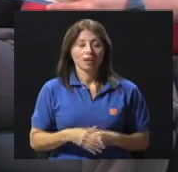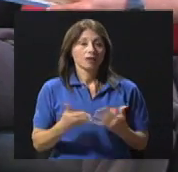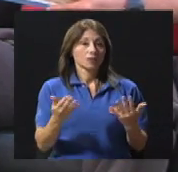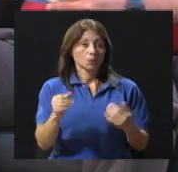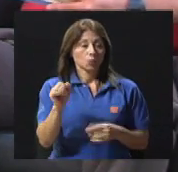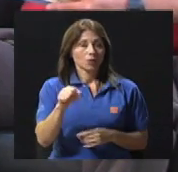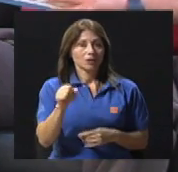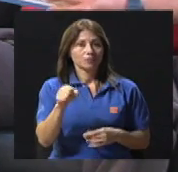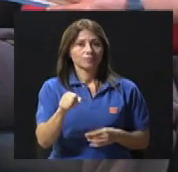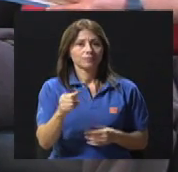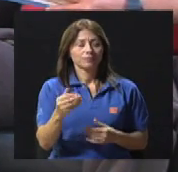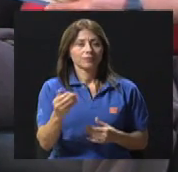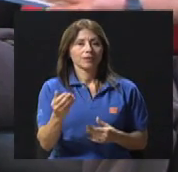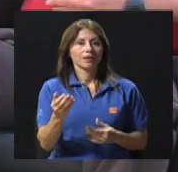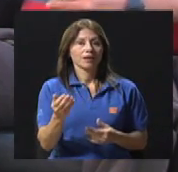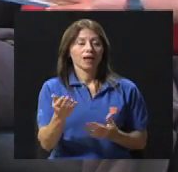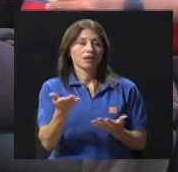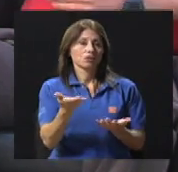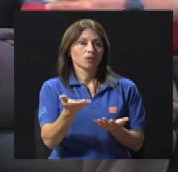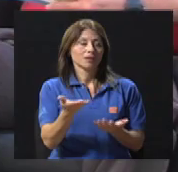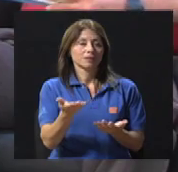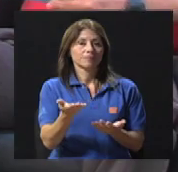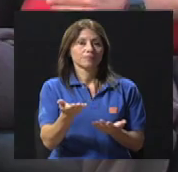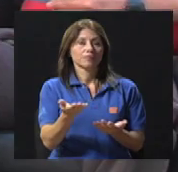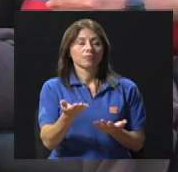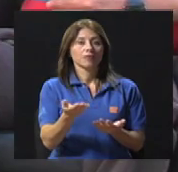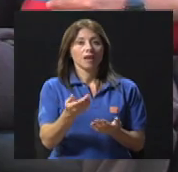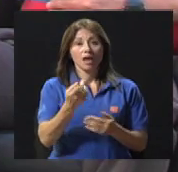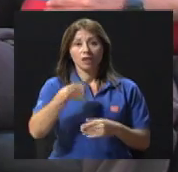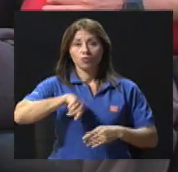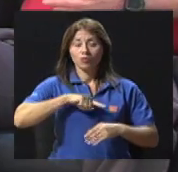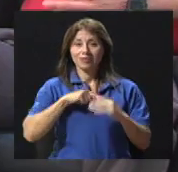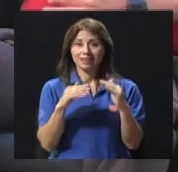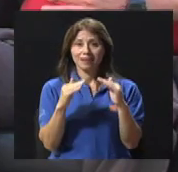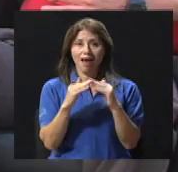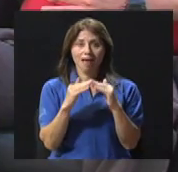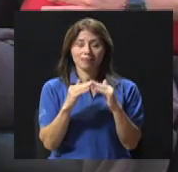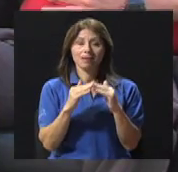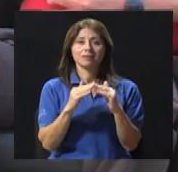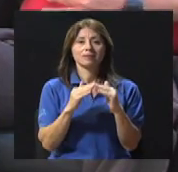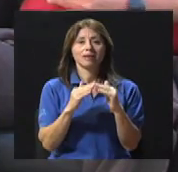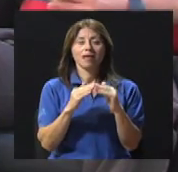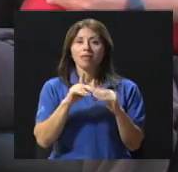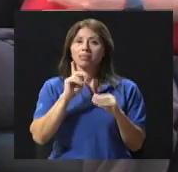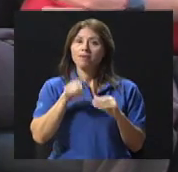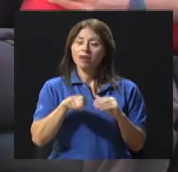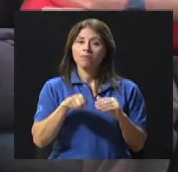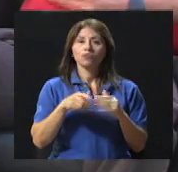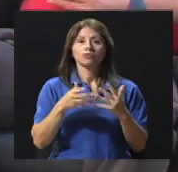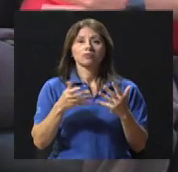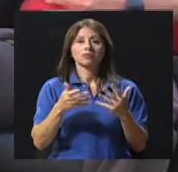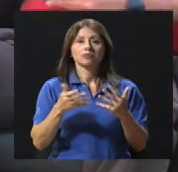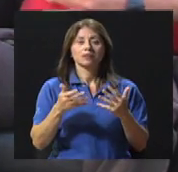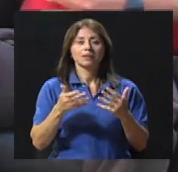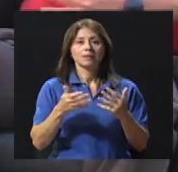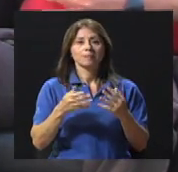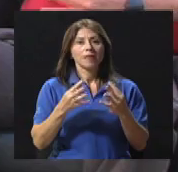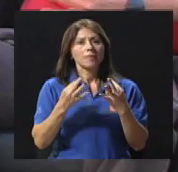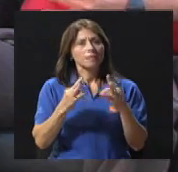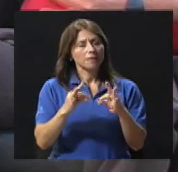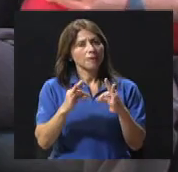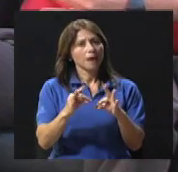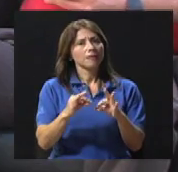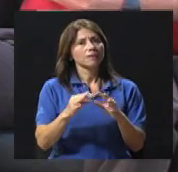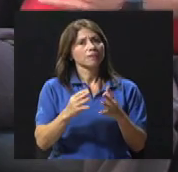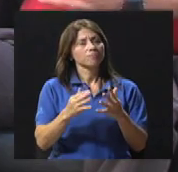con lo que se debe, inclusive desde nuestras casas, tratar de luchar, ¿verdad? Porque la negación